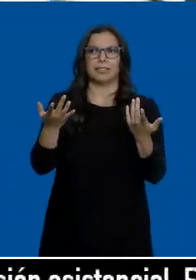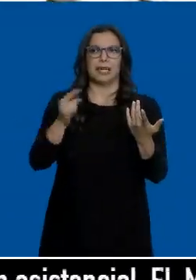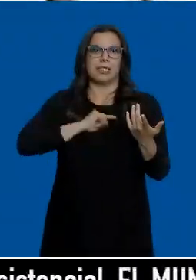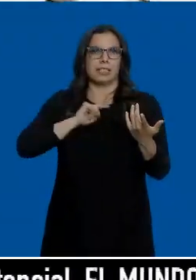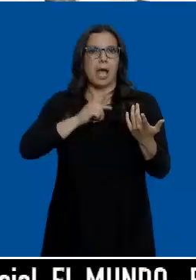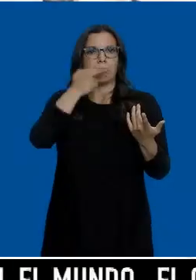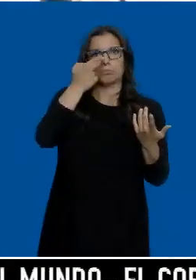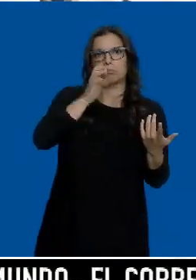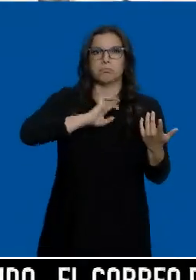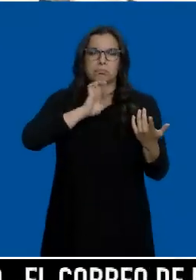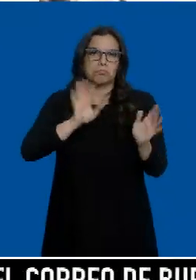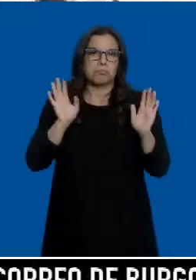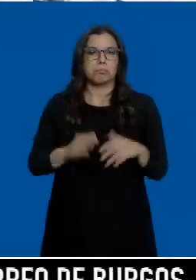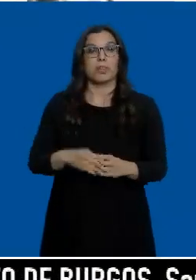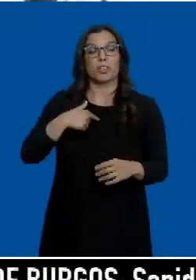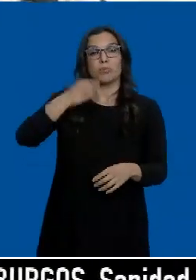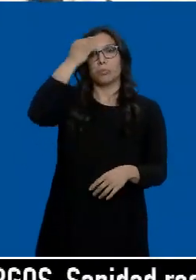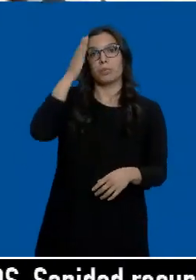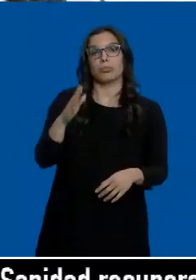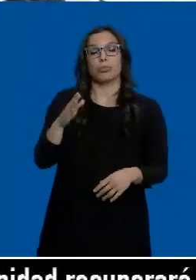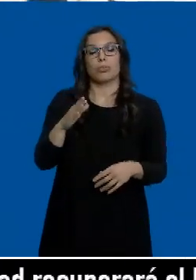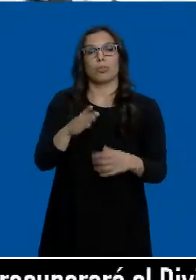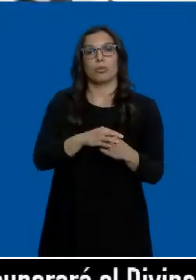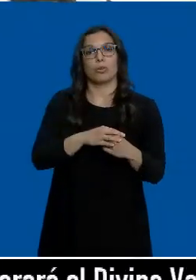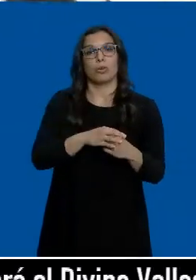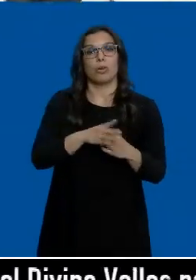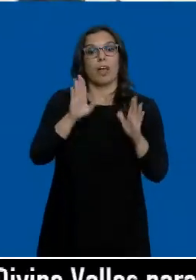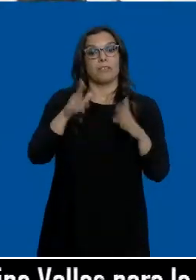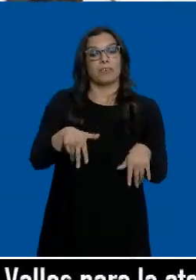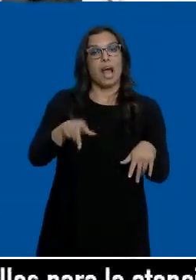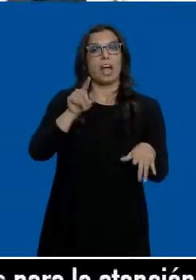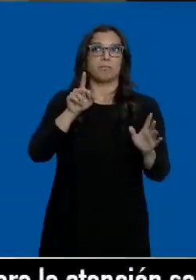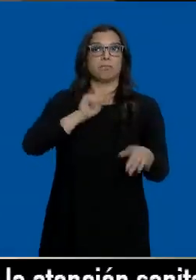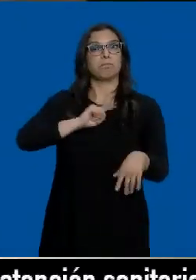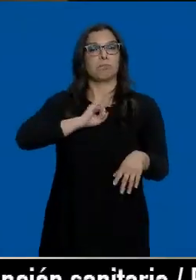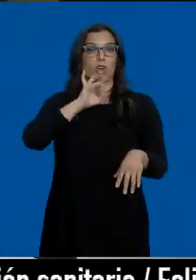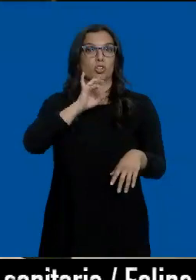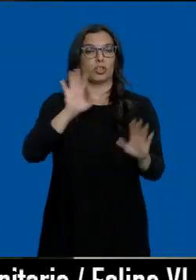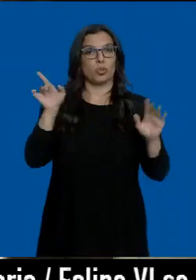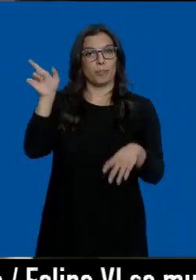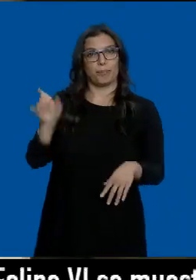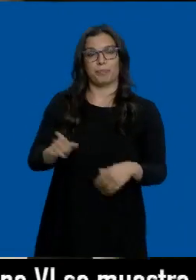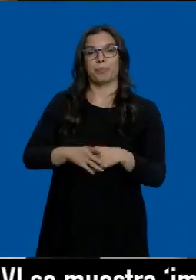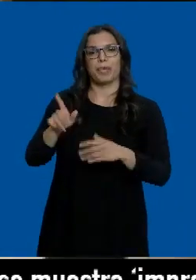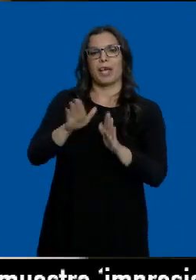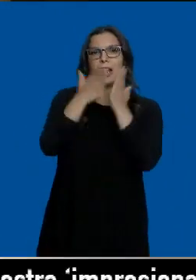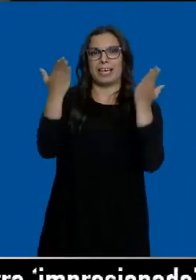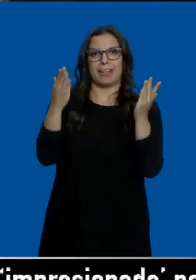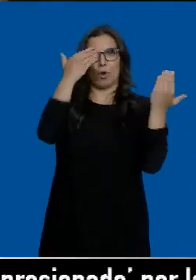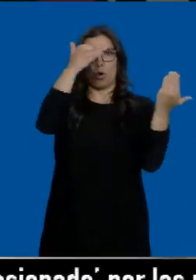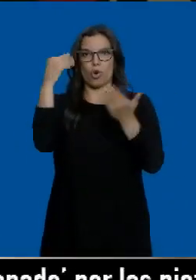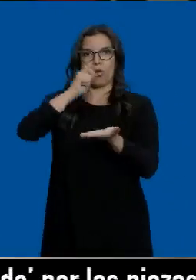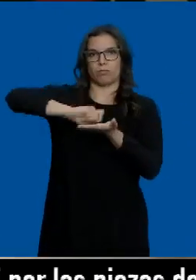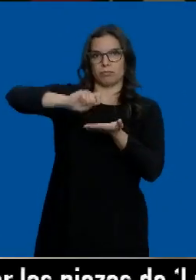sentía interesado por ellas. Yo creo que se ha marchado contento. El monarca ha firmado el libro de honor de la